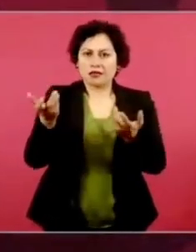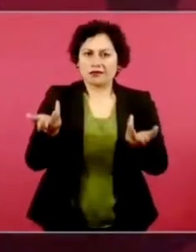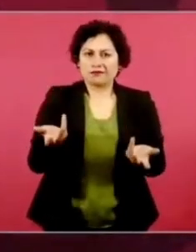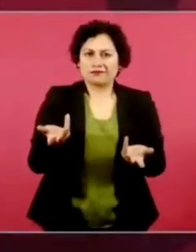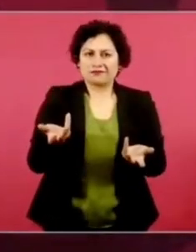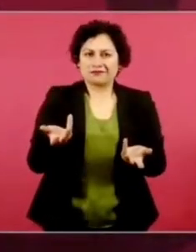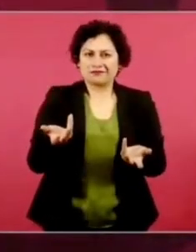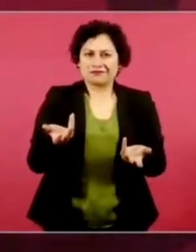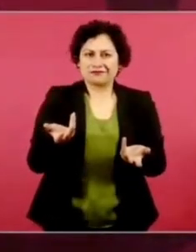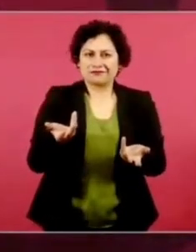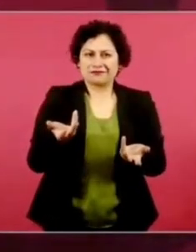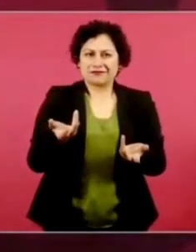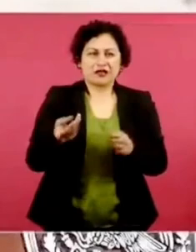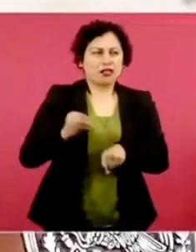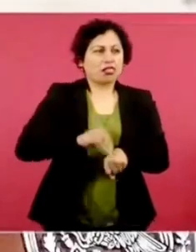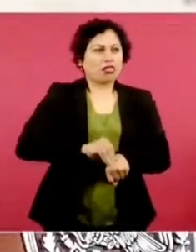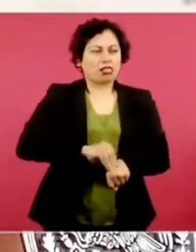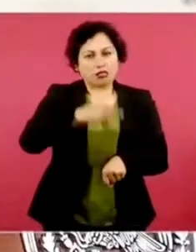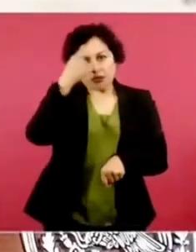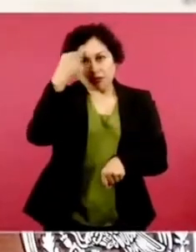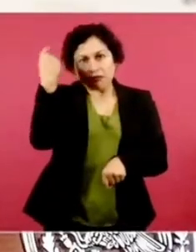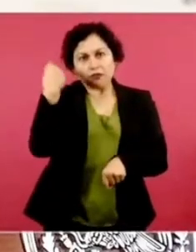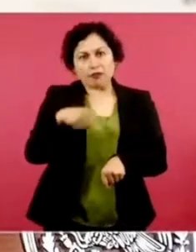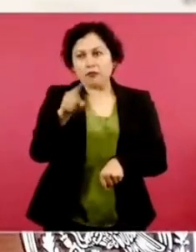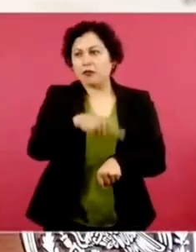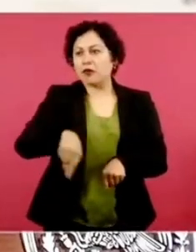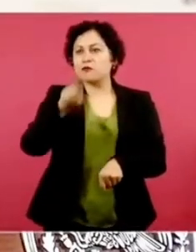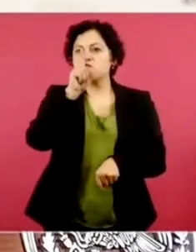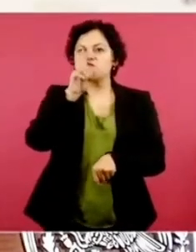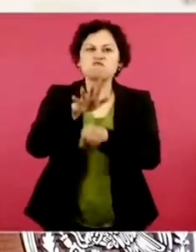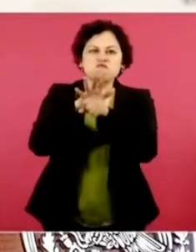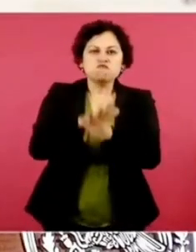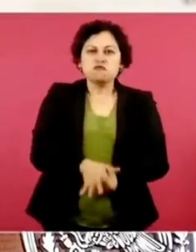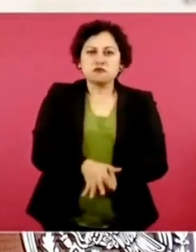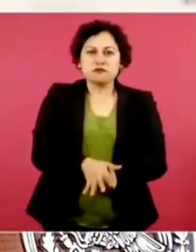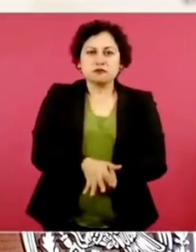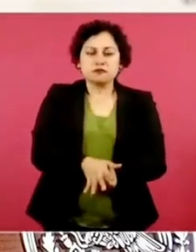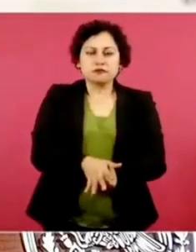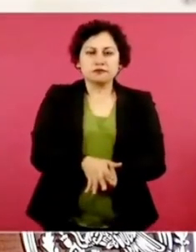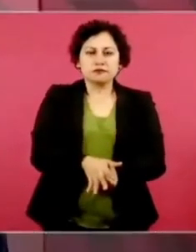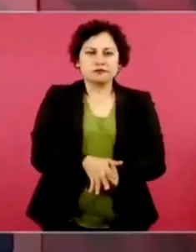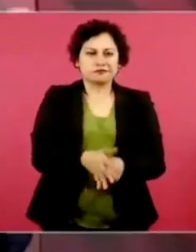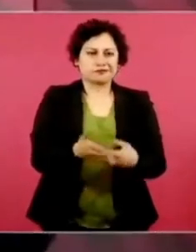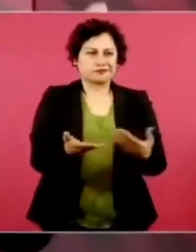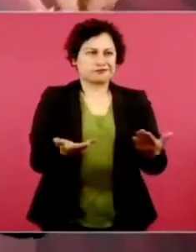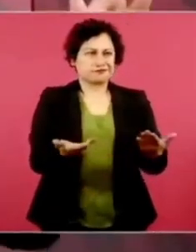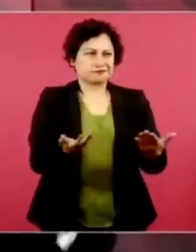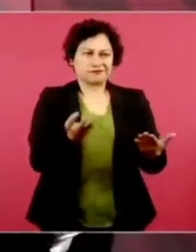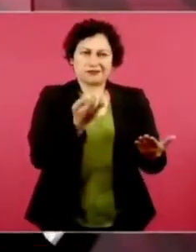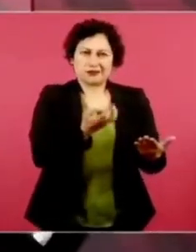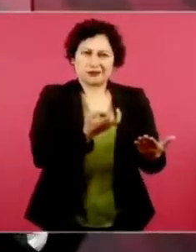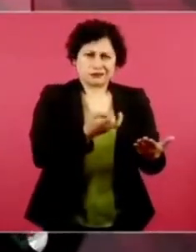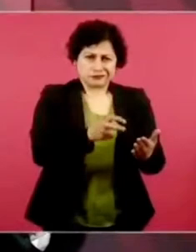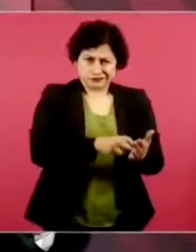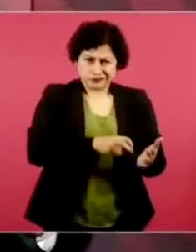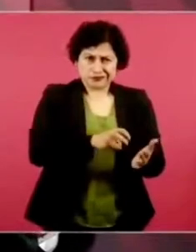la opresión al pueblo. Entonces, qué bueno